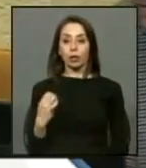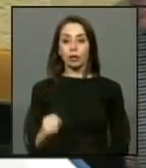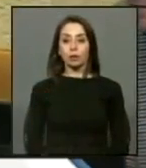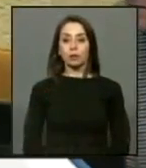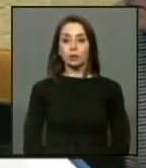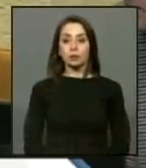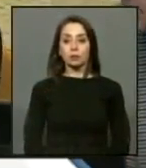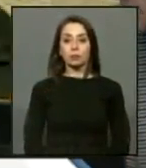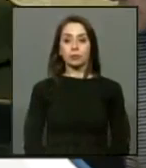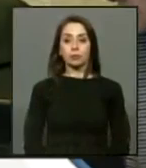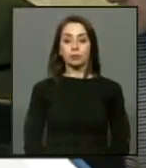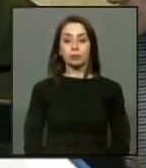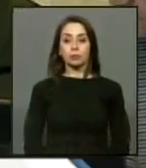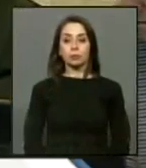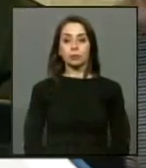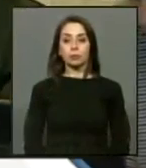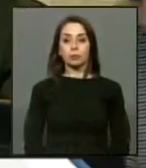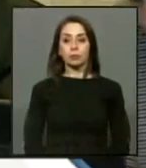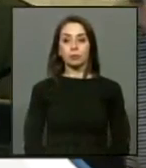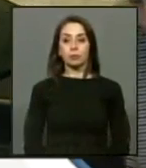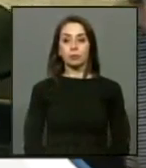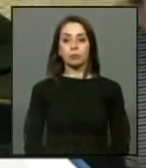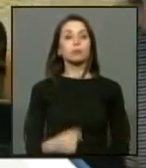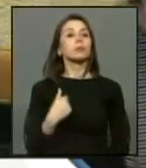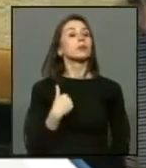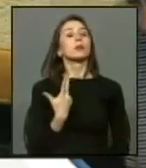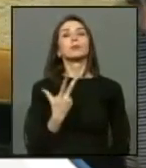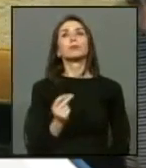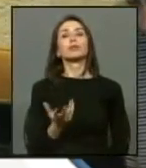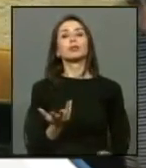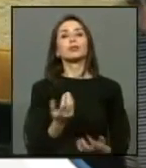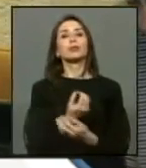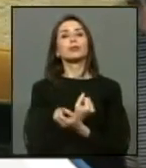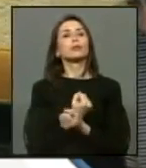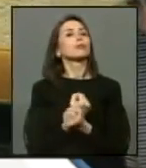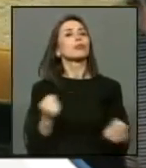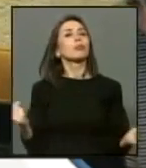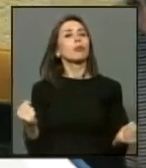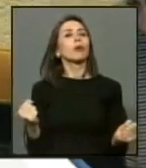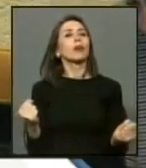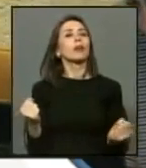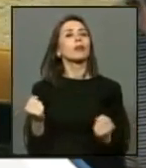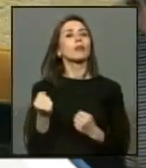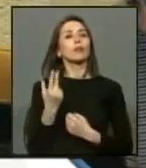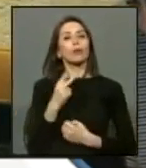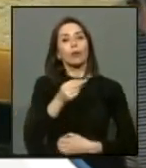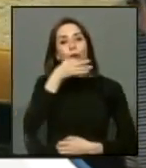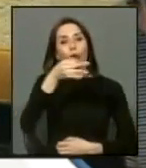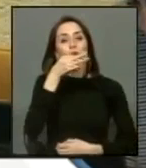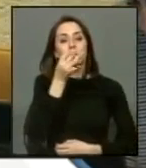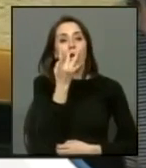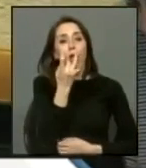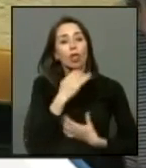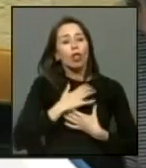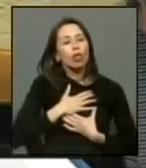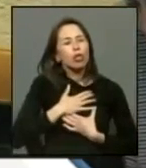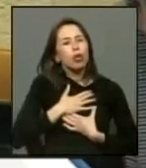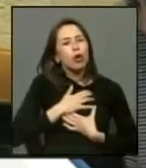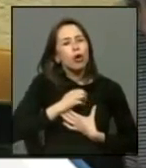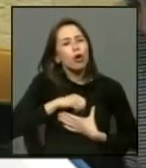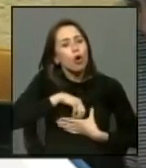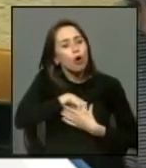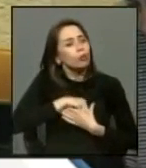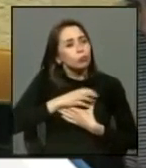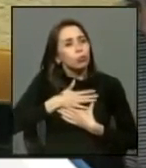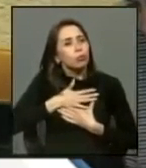no no no puedo dejar de transmitir el dolor profundo que me genera